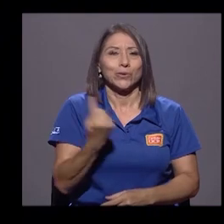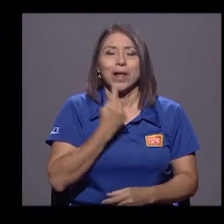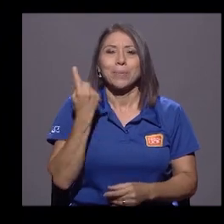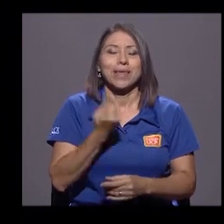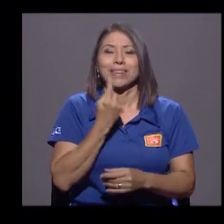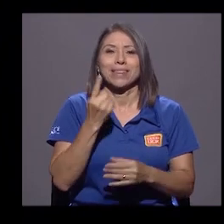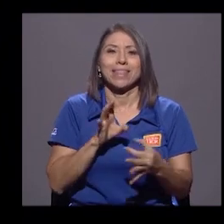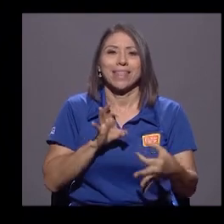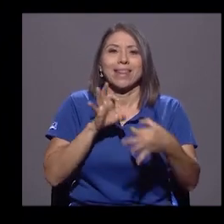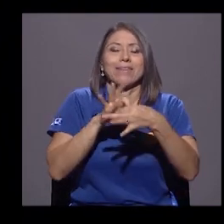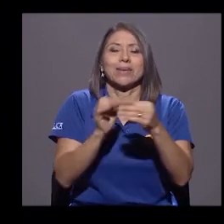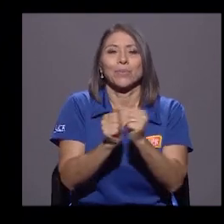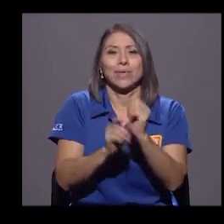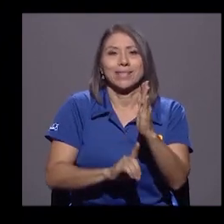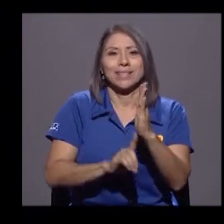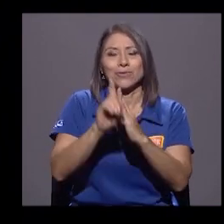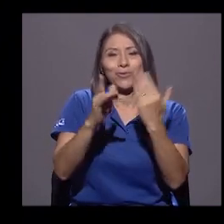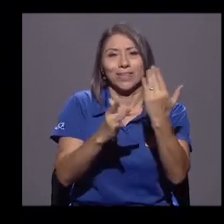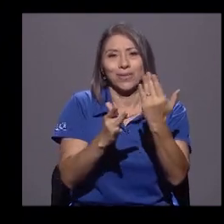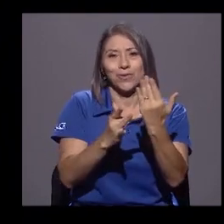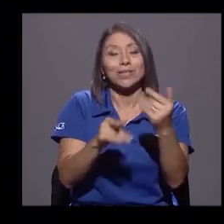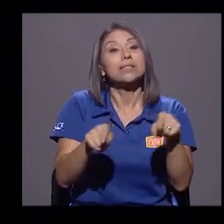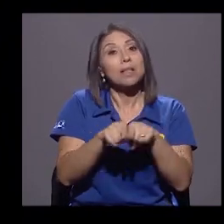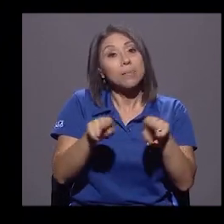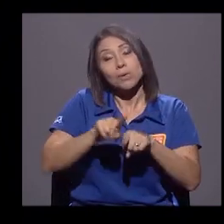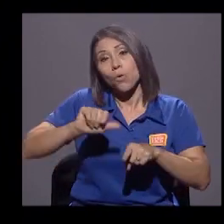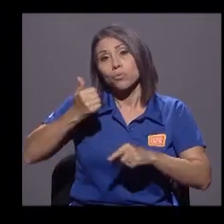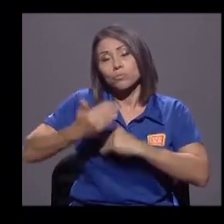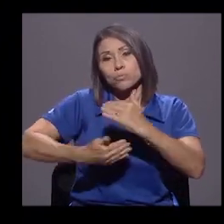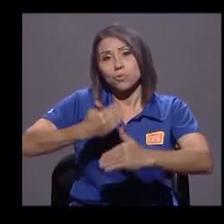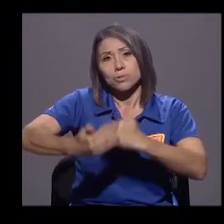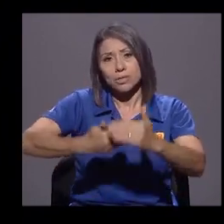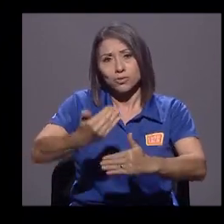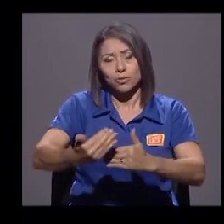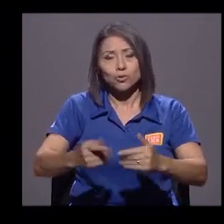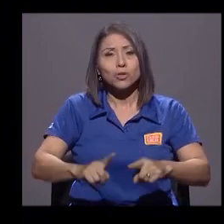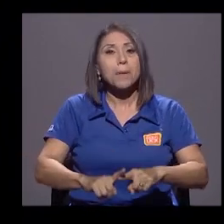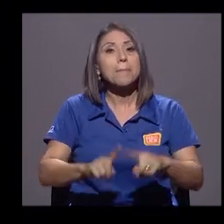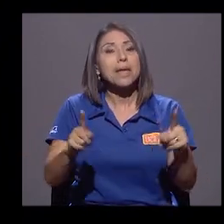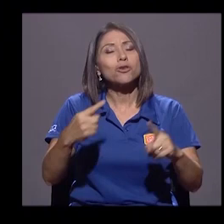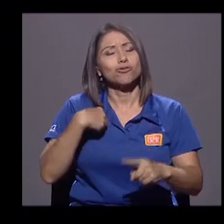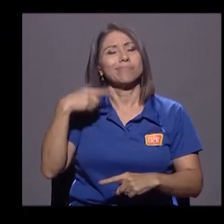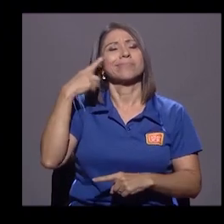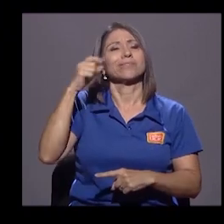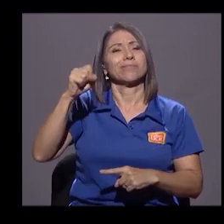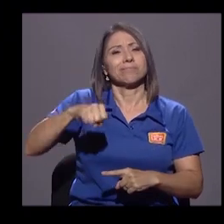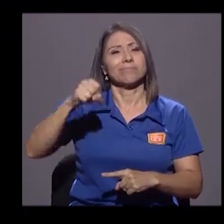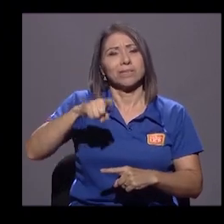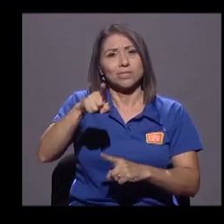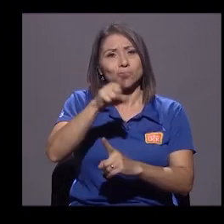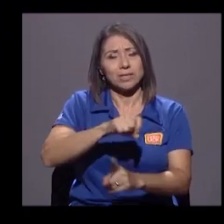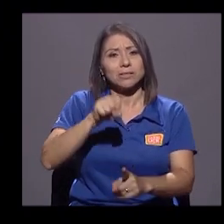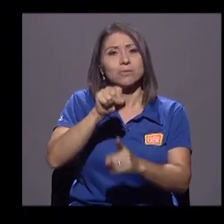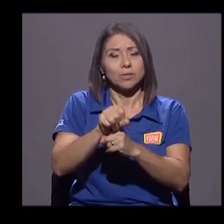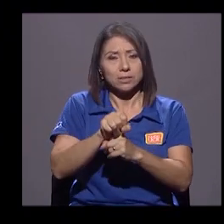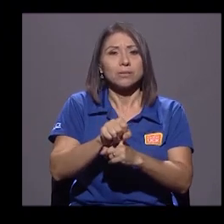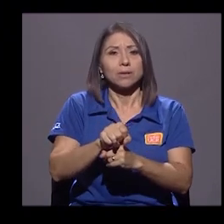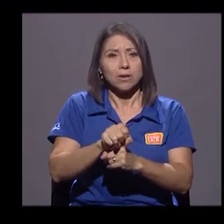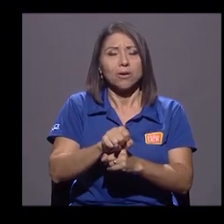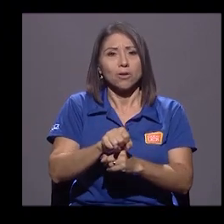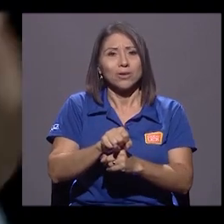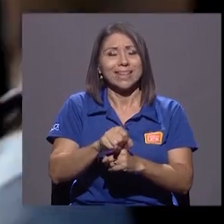el desarrollo de esas tecnologías, tiene que ver con otros procesos. Pero coincido en que es una situación de